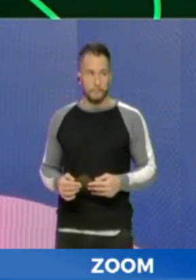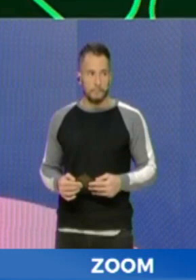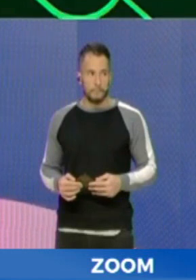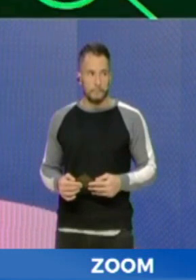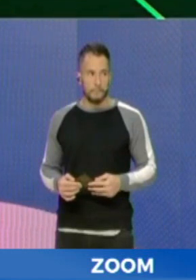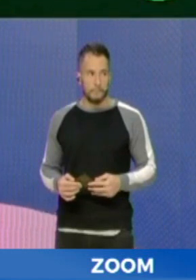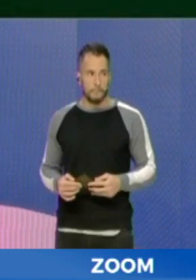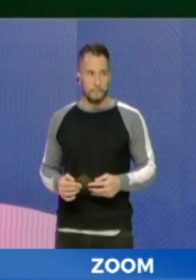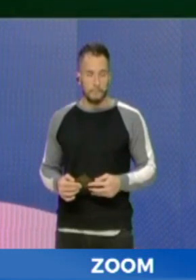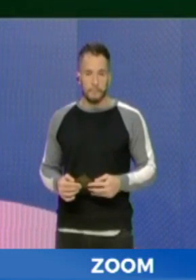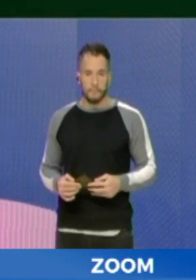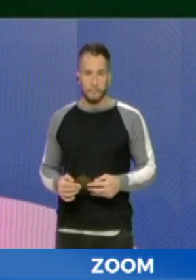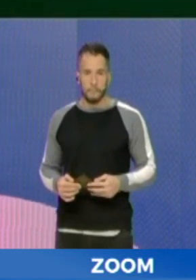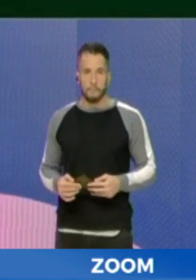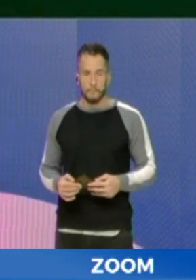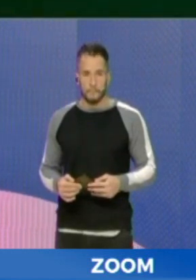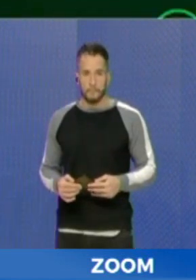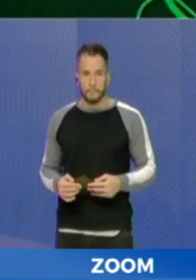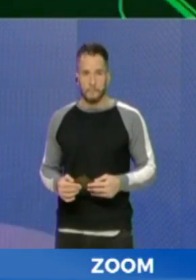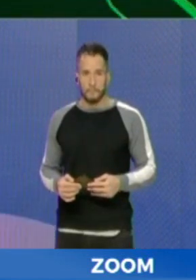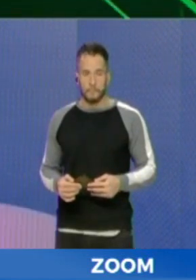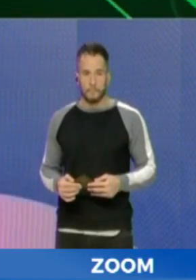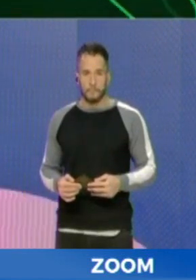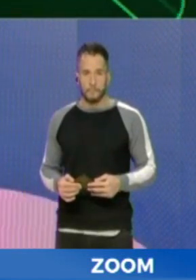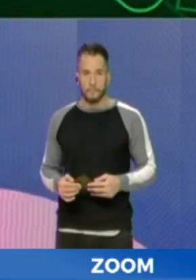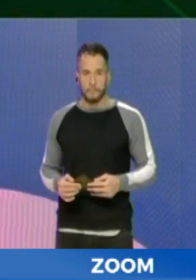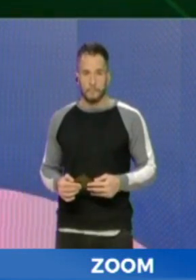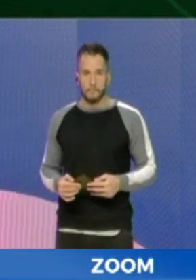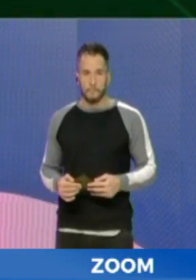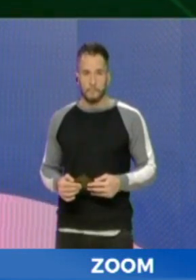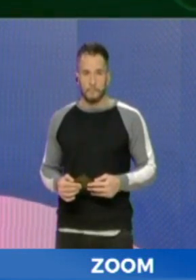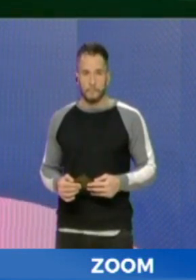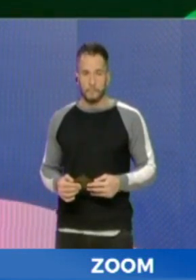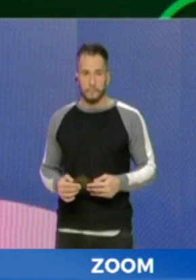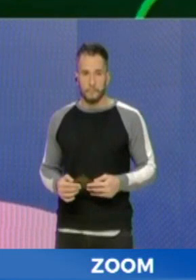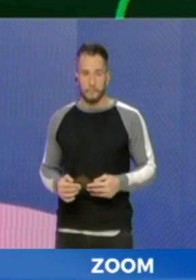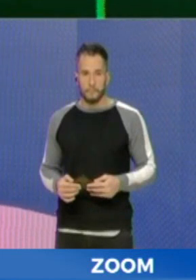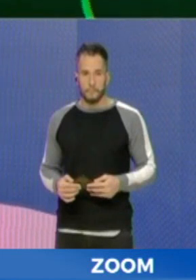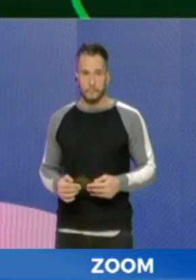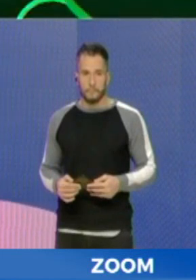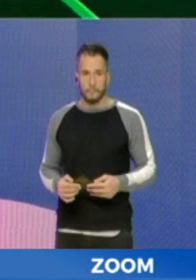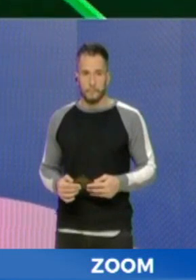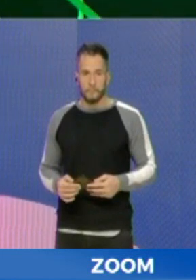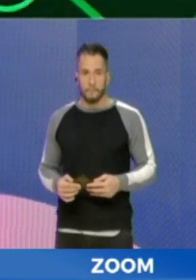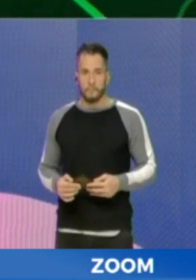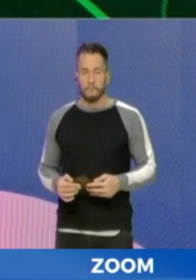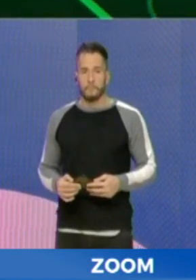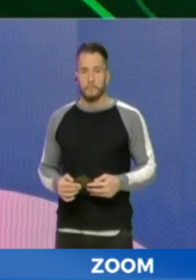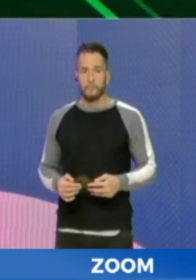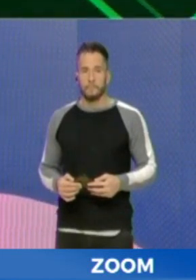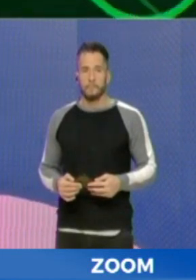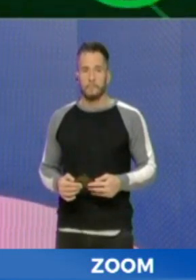presencia la hermana Luisa, que es el referente ahí de las hermanas, y es una escuela que hoy